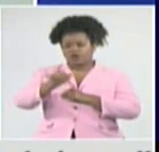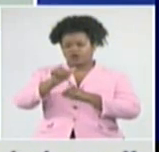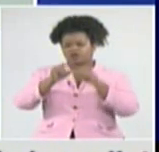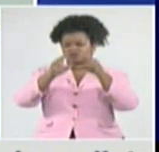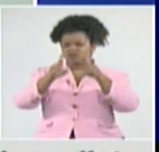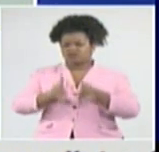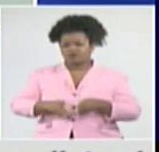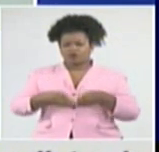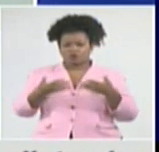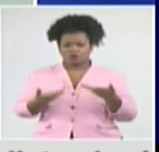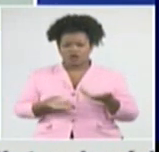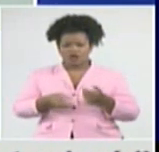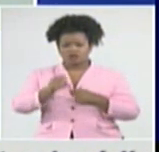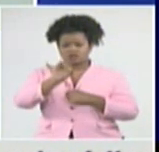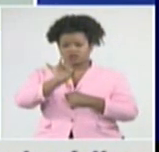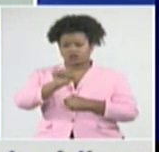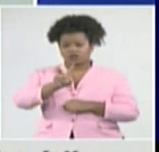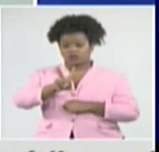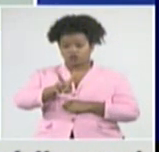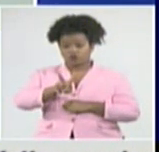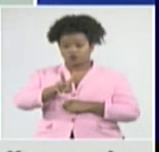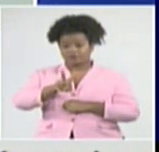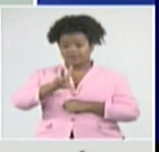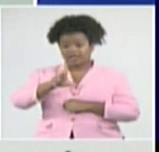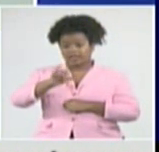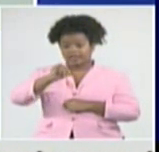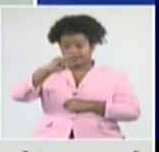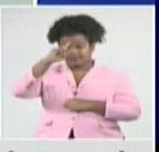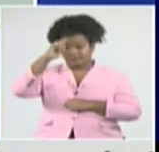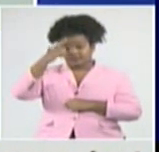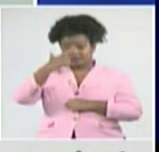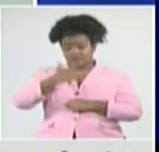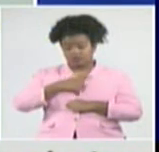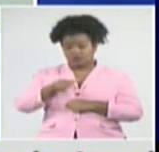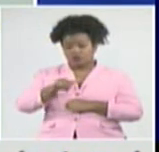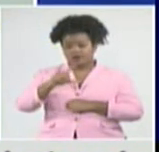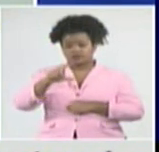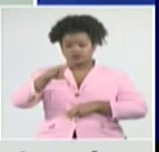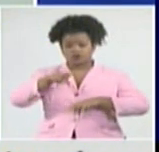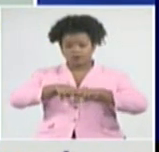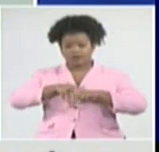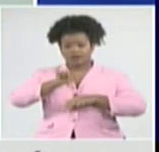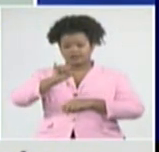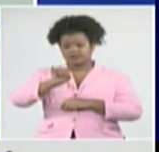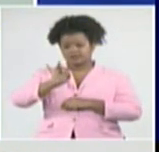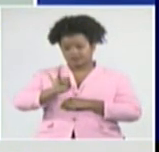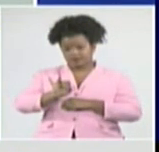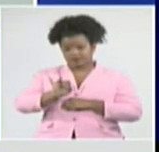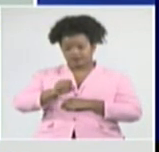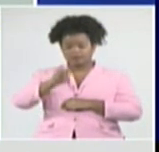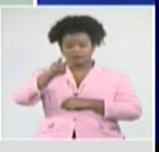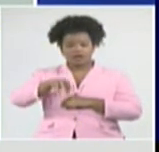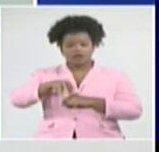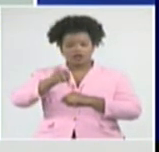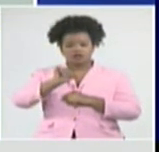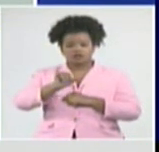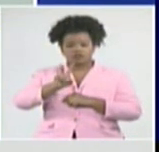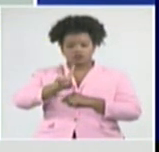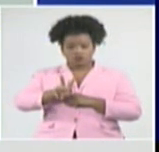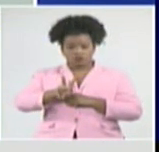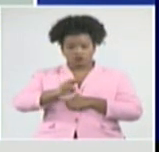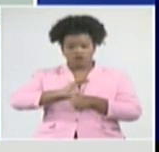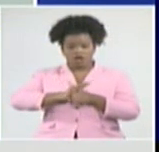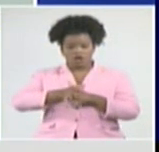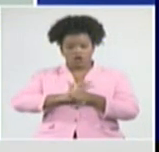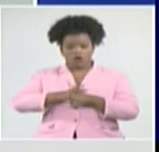72 casos positivos, La Liza, al igual que Centro Habana 67, Marianao 62, Arroyo Naranjo